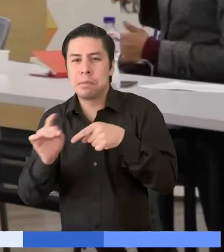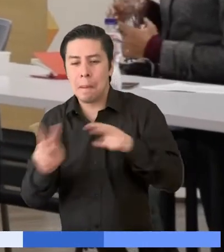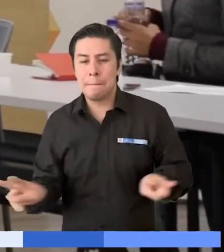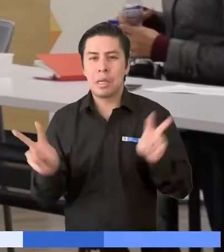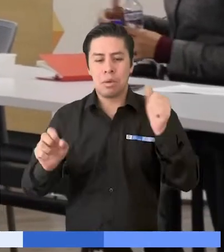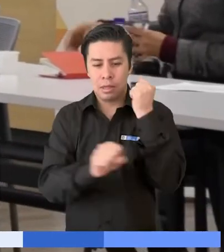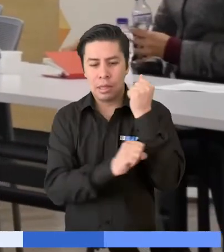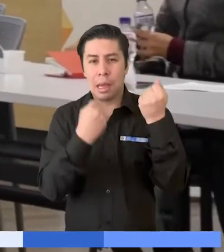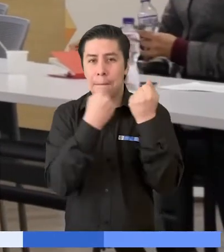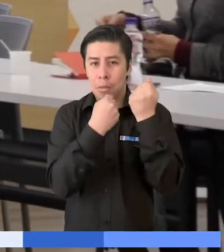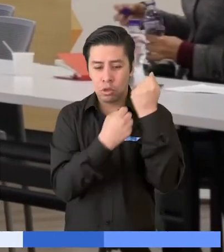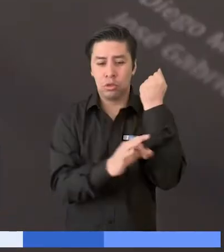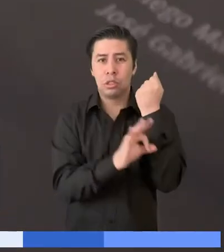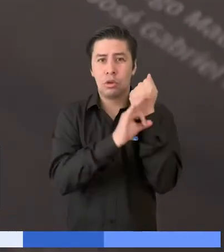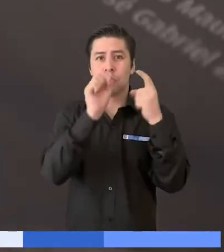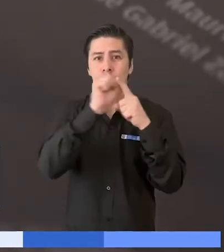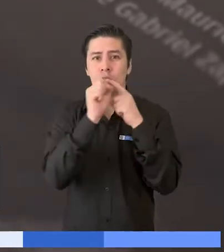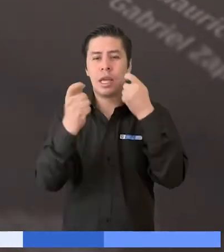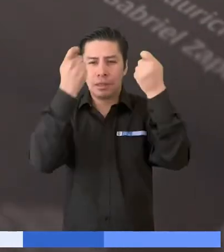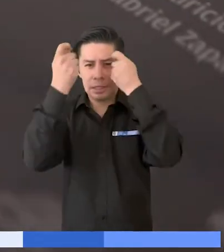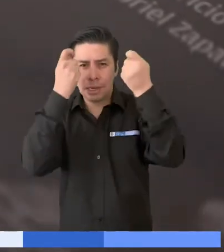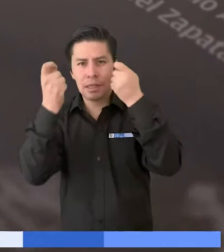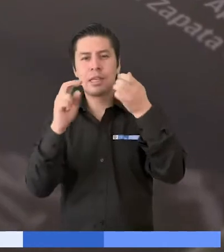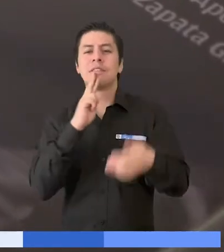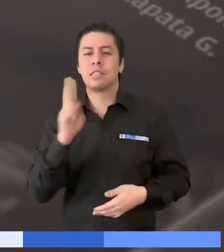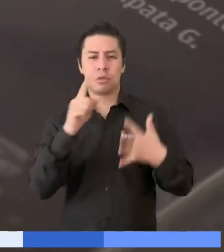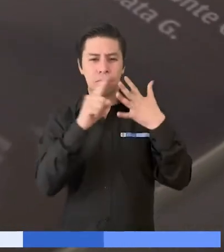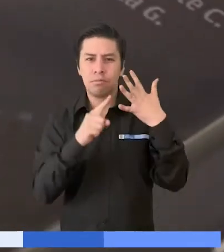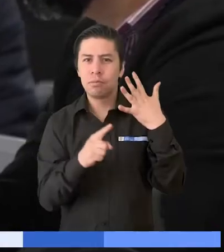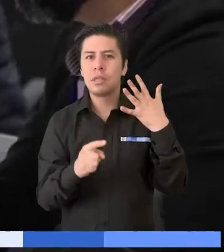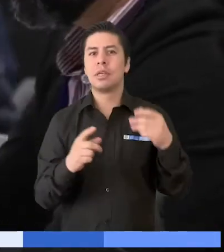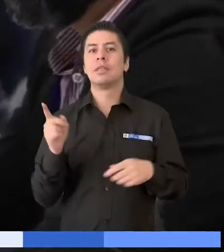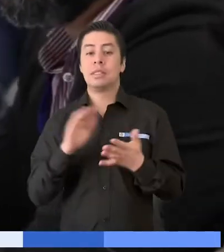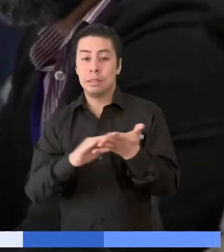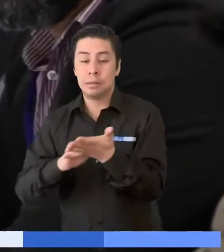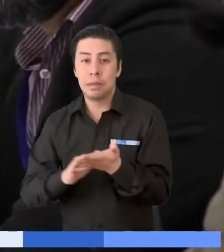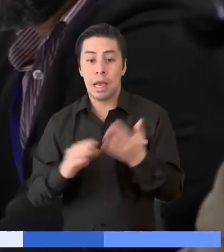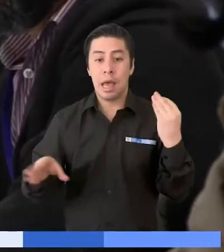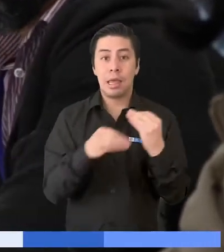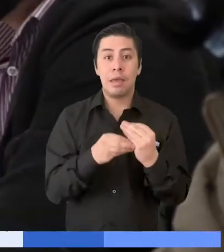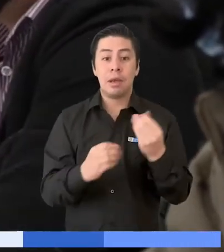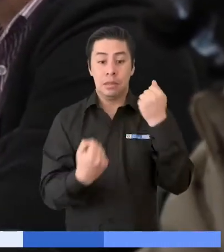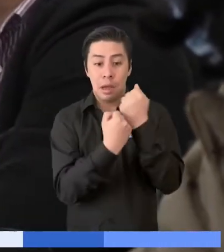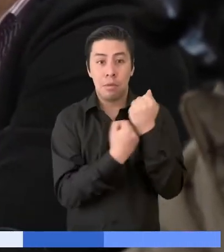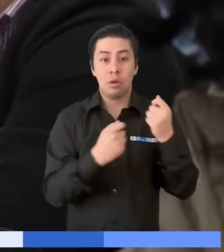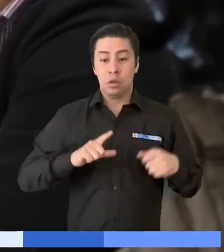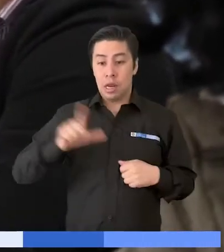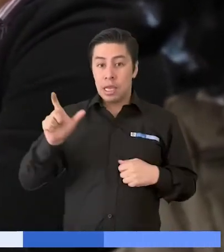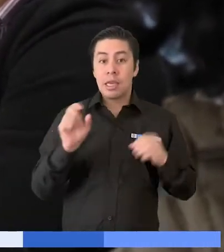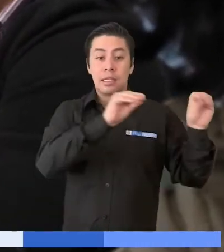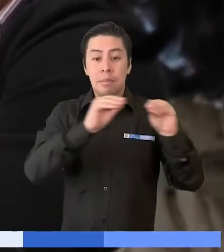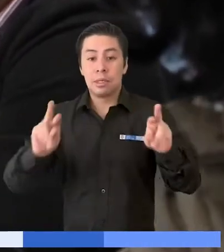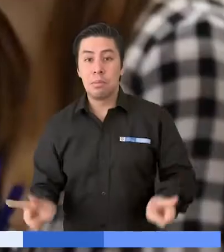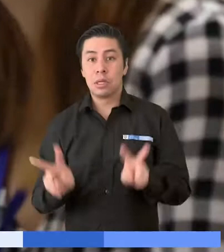apoyo psicosocial fue clave para la ejecución de estrategias que responden a las medidas de satisfacción. Además, se fortaleció la formación a líderes y lideresas